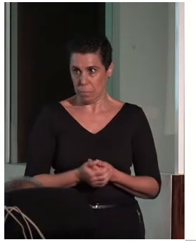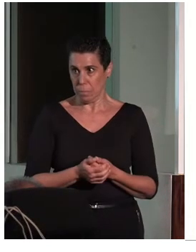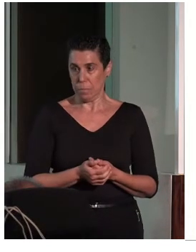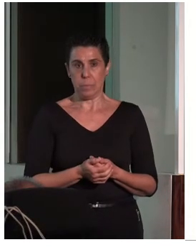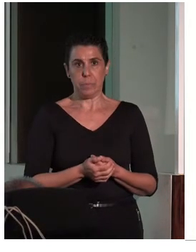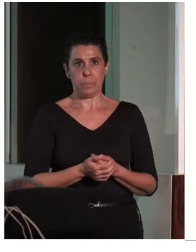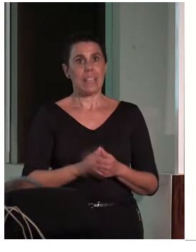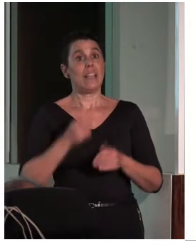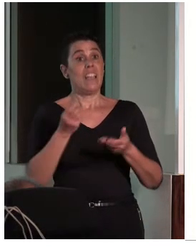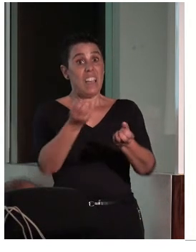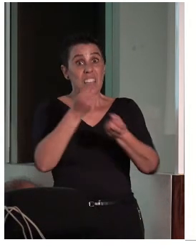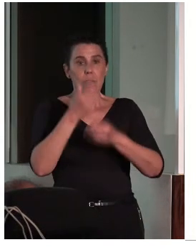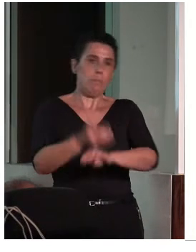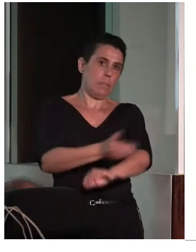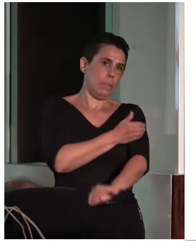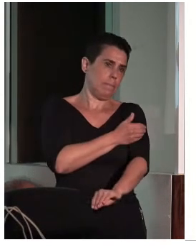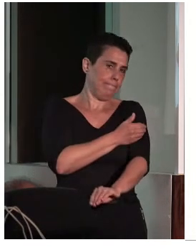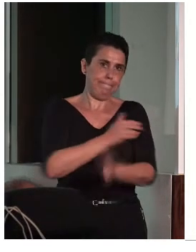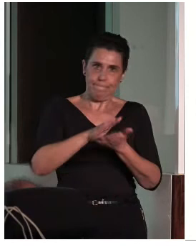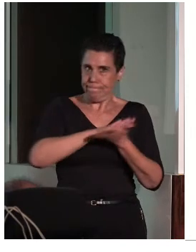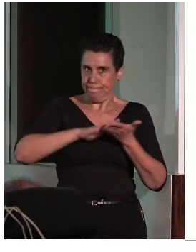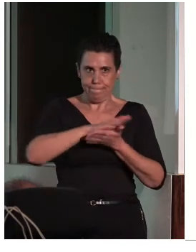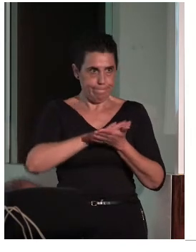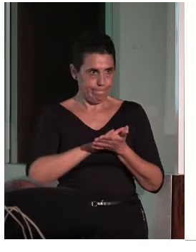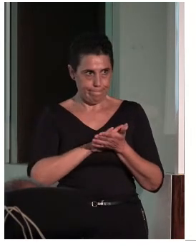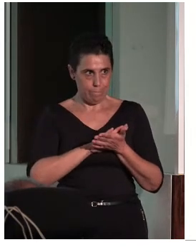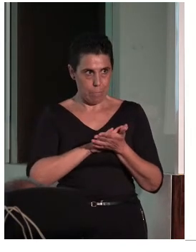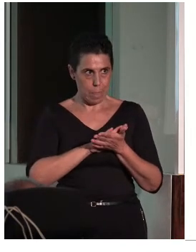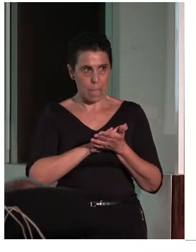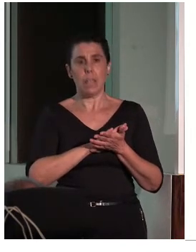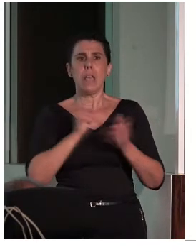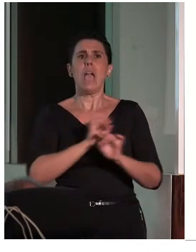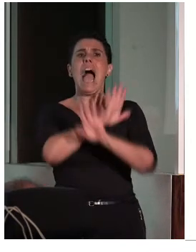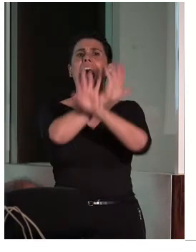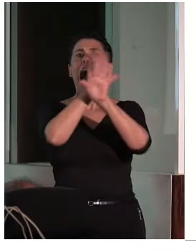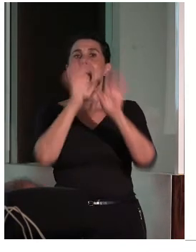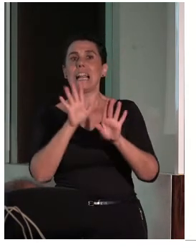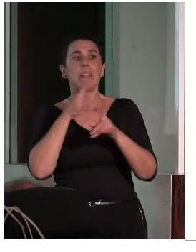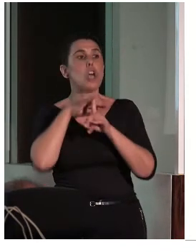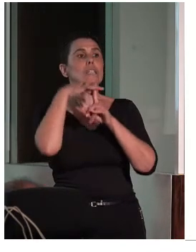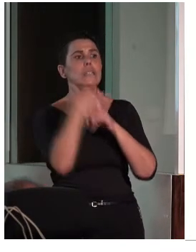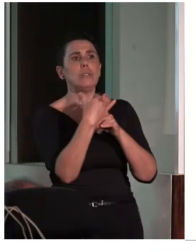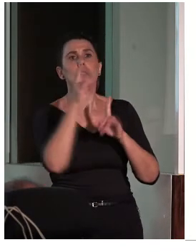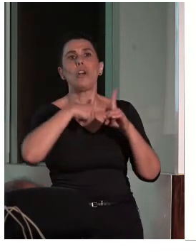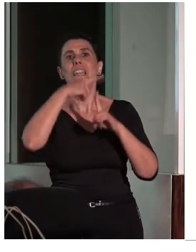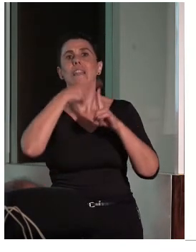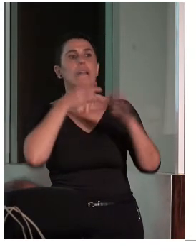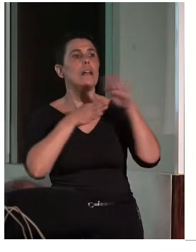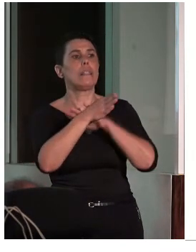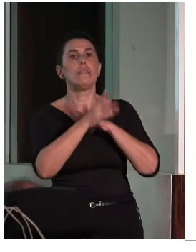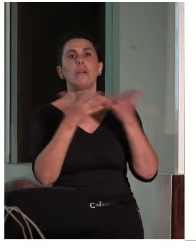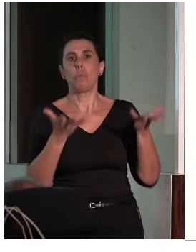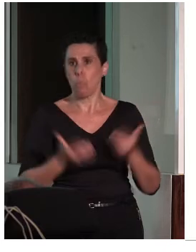previa es básica. Información y aclaración de las condiciones y del nivel de accesibilidad.